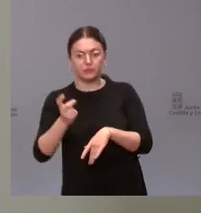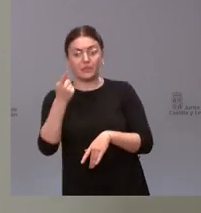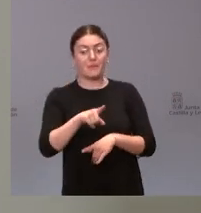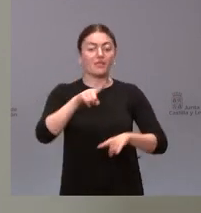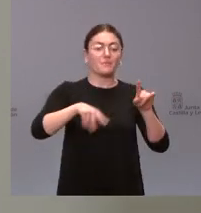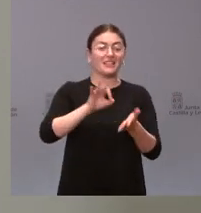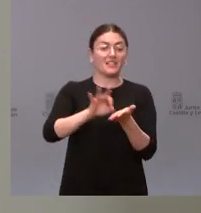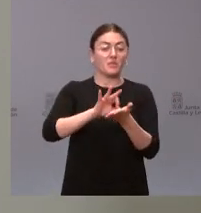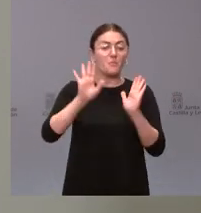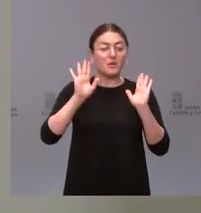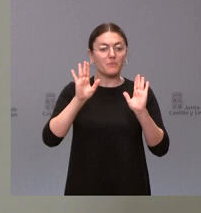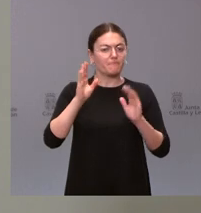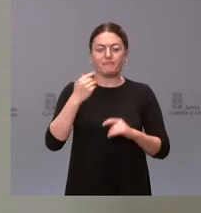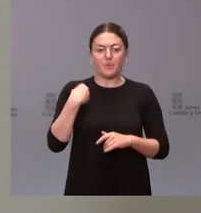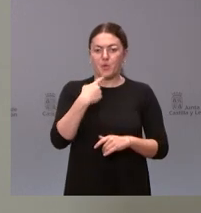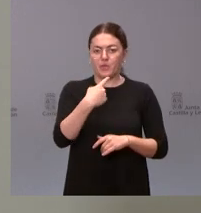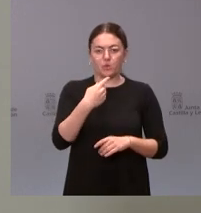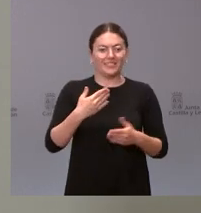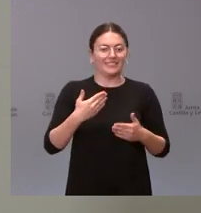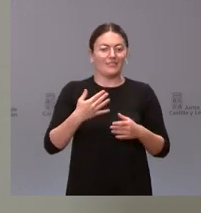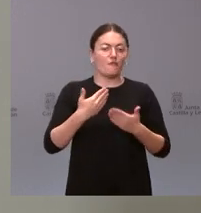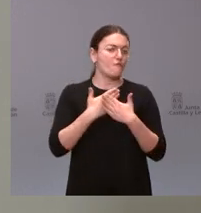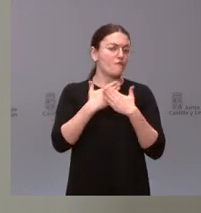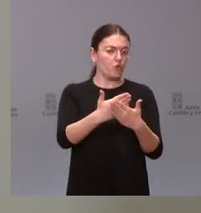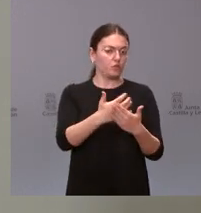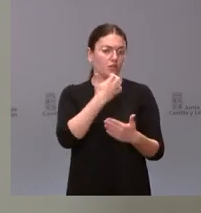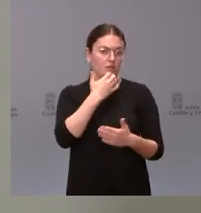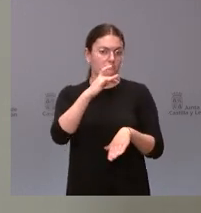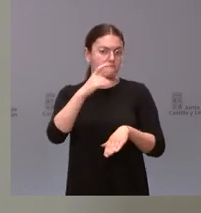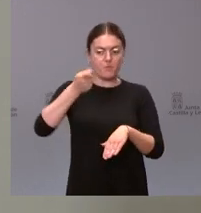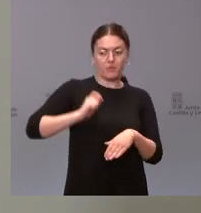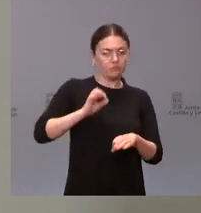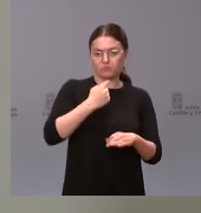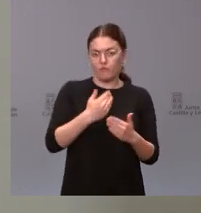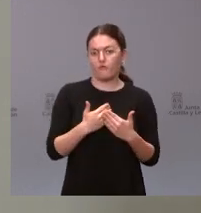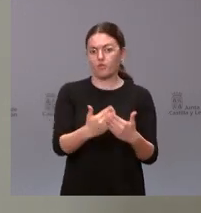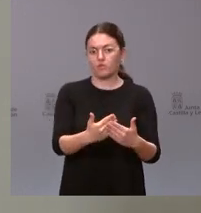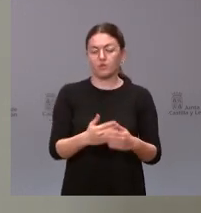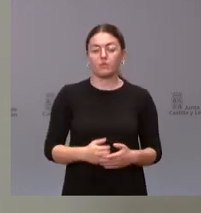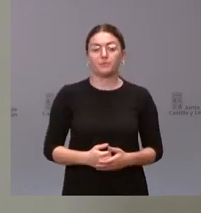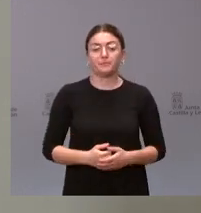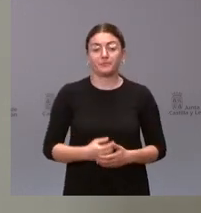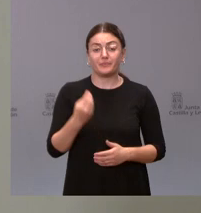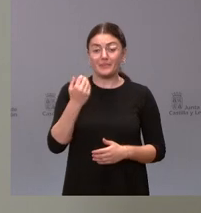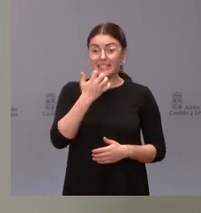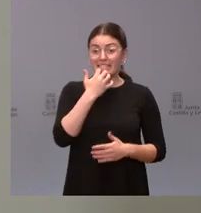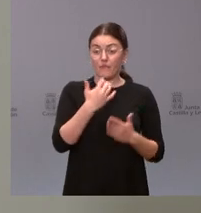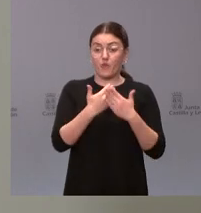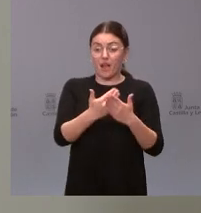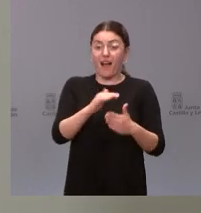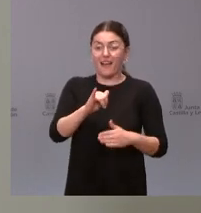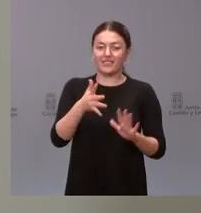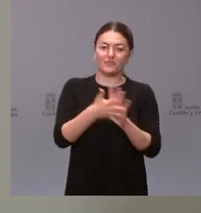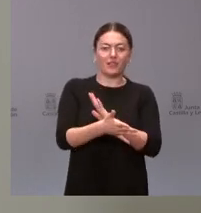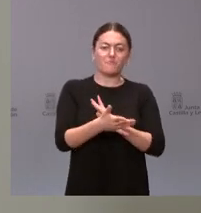siempre es voluntario por parte de los profesionales y aunque siempre se tarda un poco más en este procedimiento cuando la voluntariedad existe yo creo que